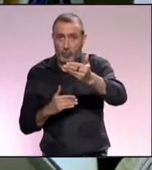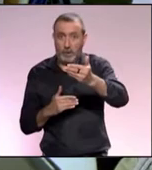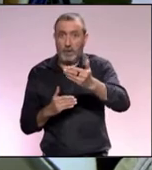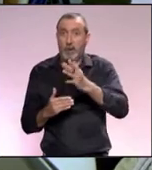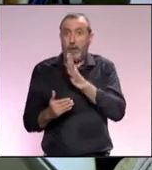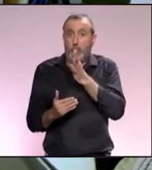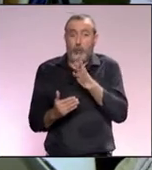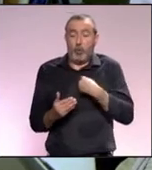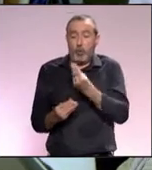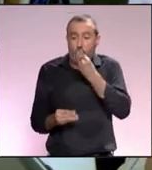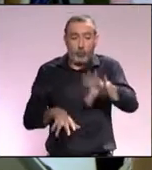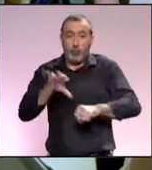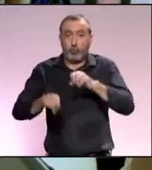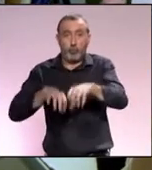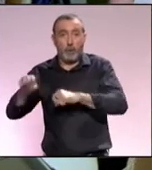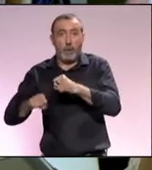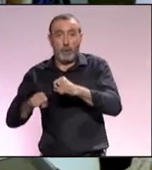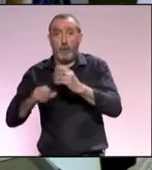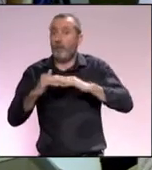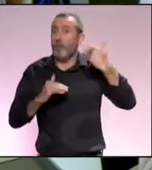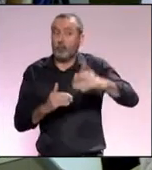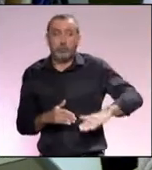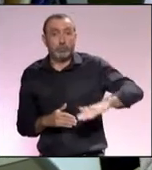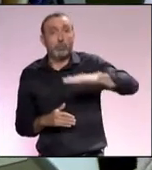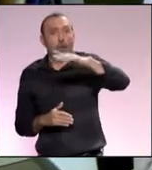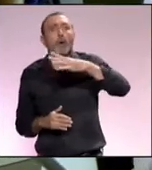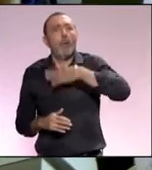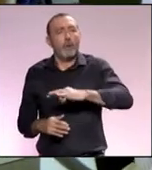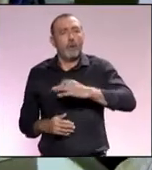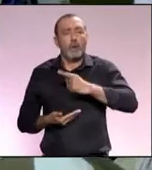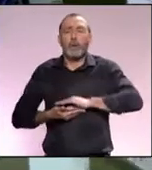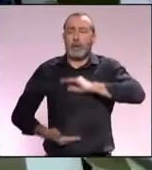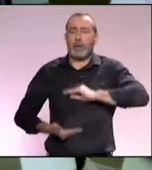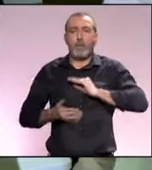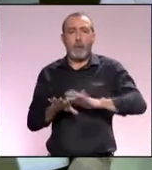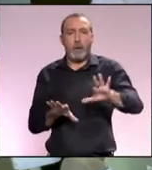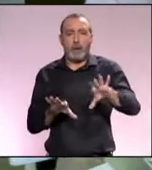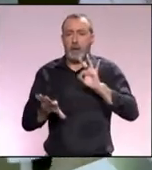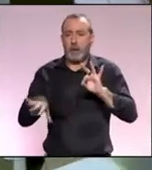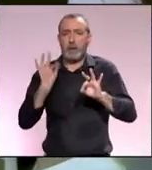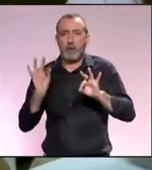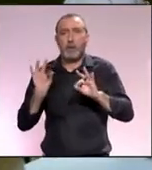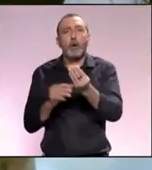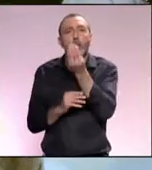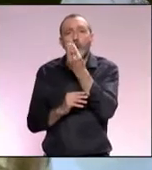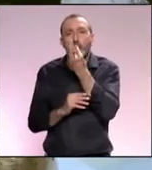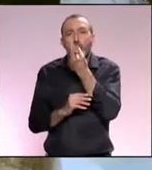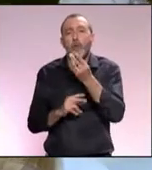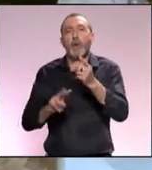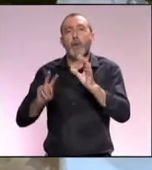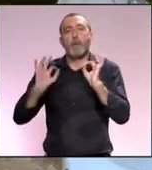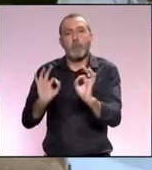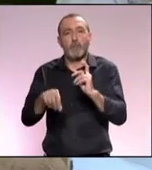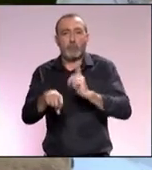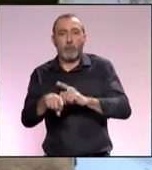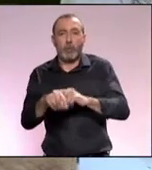como consumidores futuros pueden tener una capacidad de elección en el consumo que sea